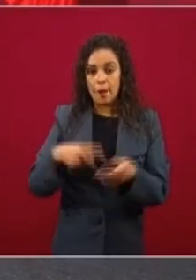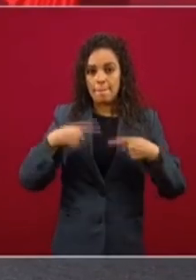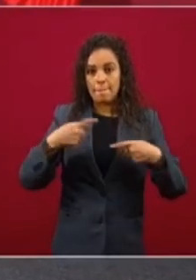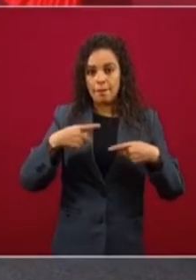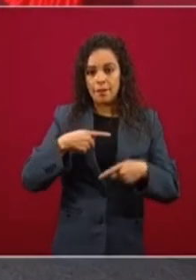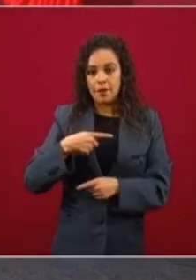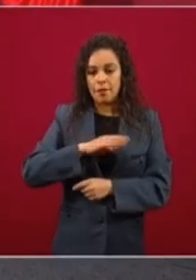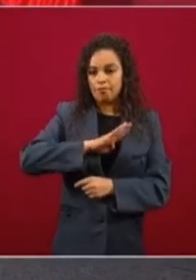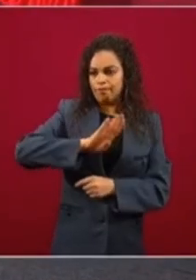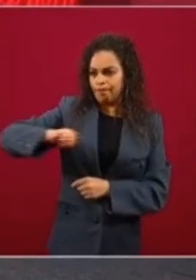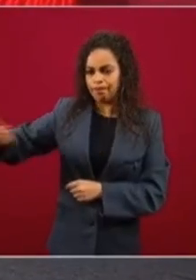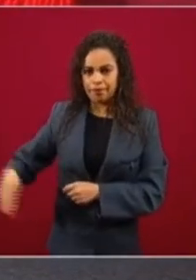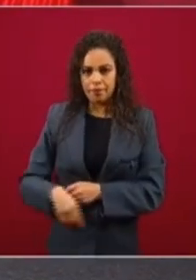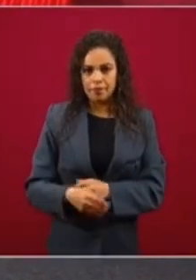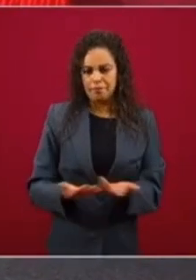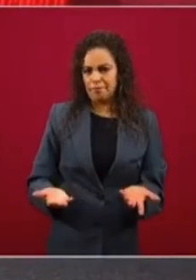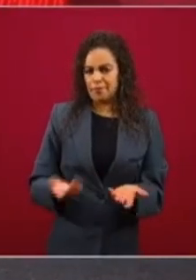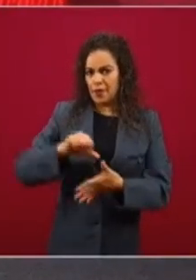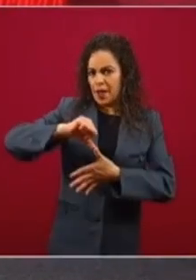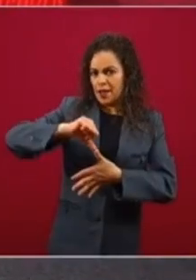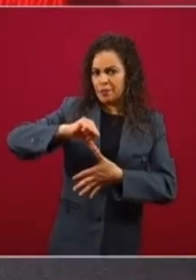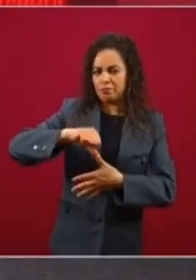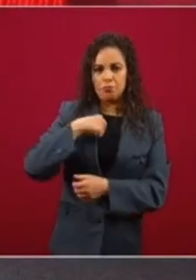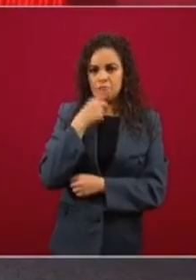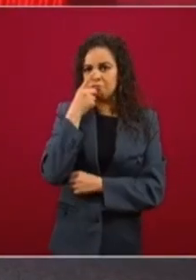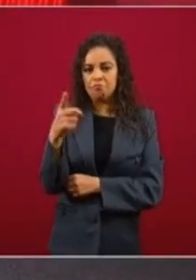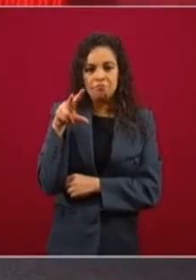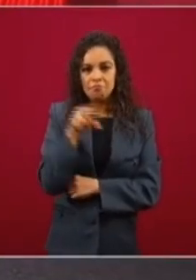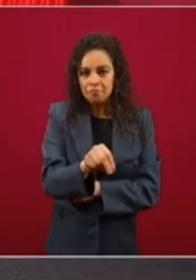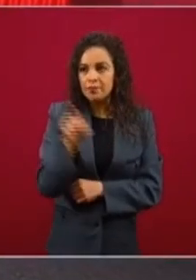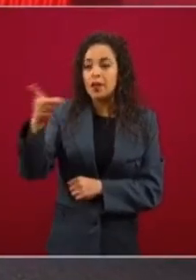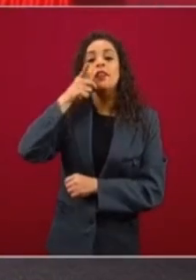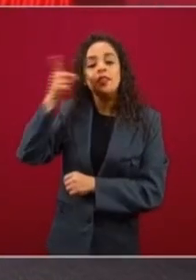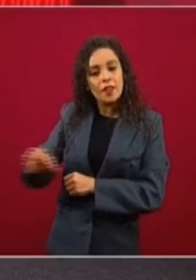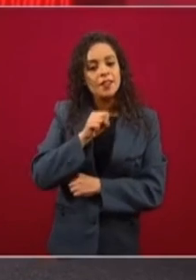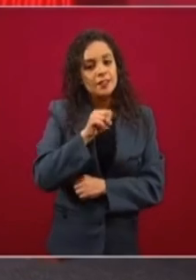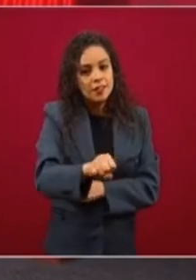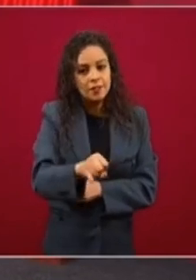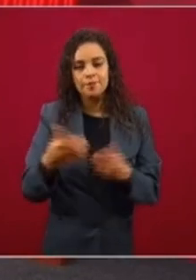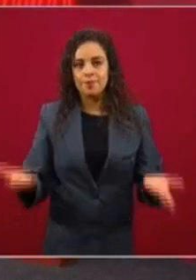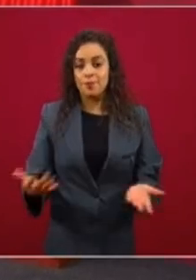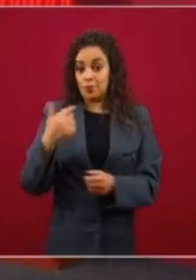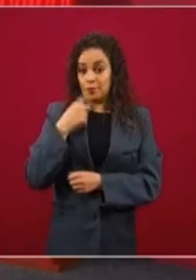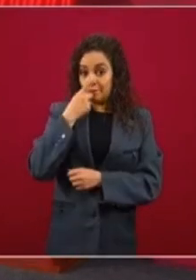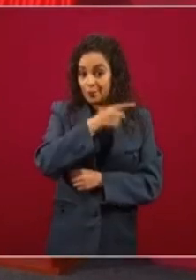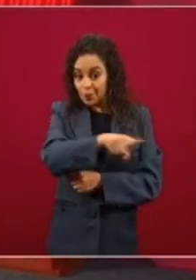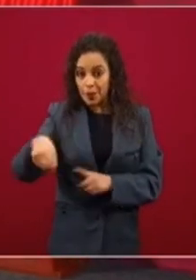Latina. Yo dije que no, y ellos aseguran que sí. Yo dejé esto de tarea.